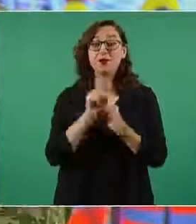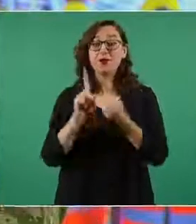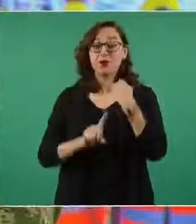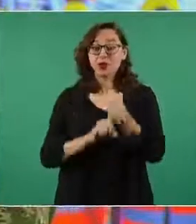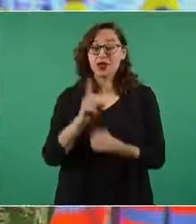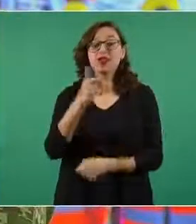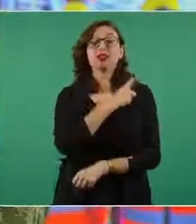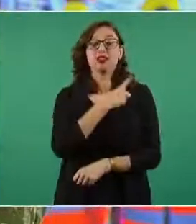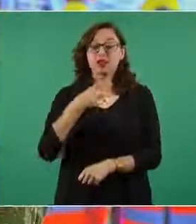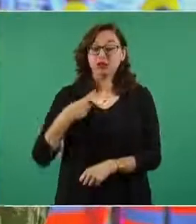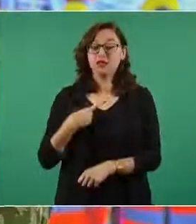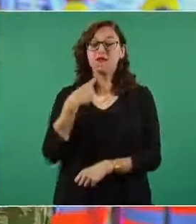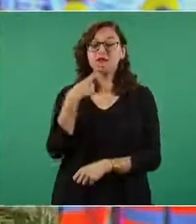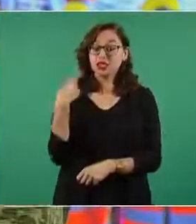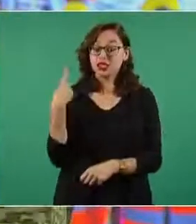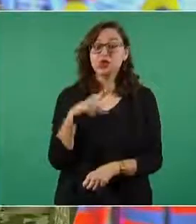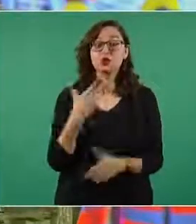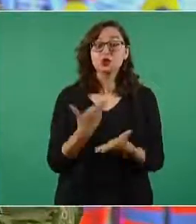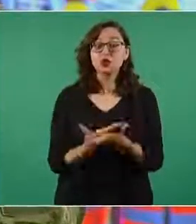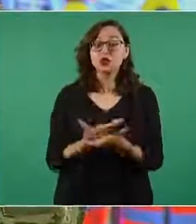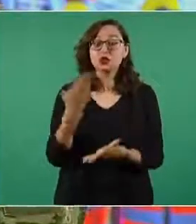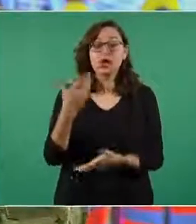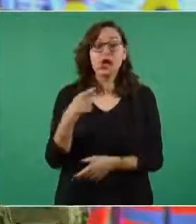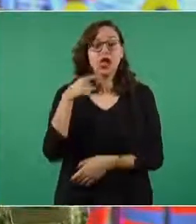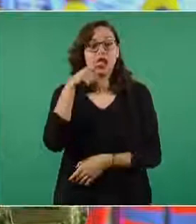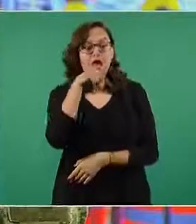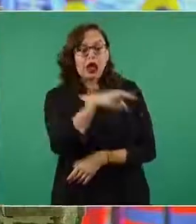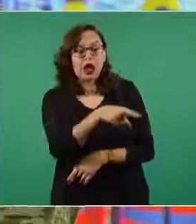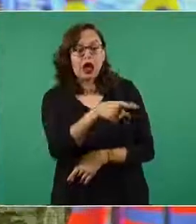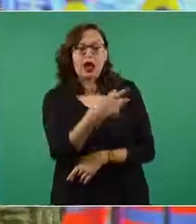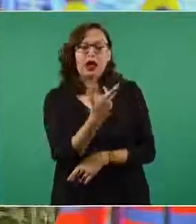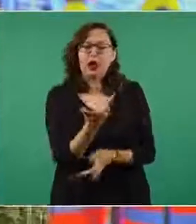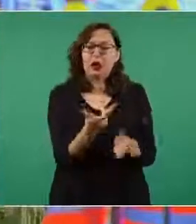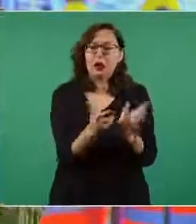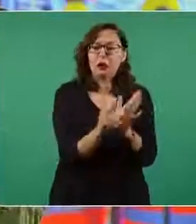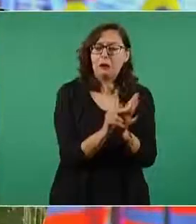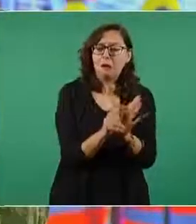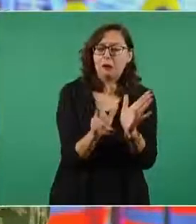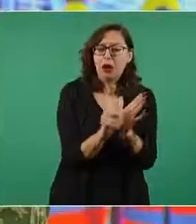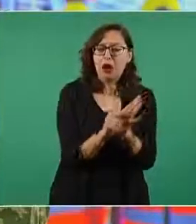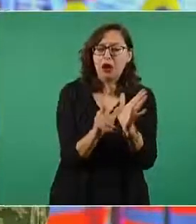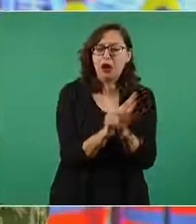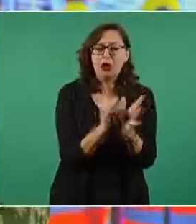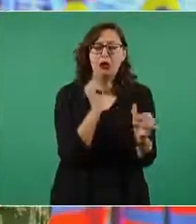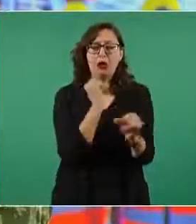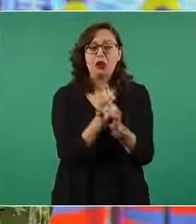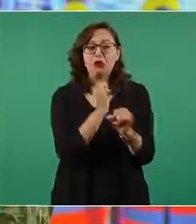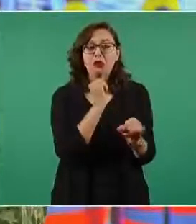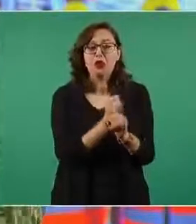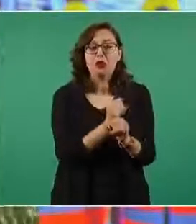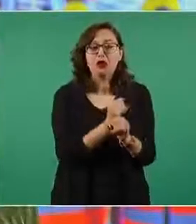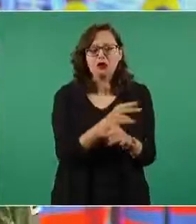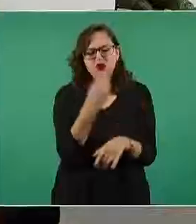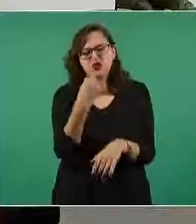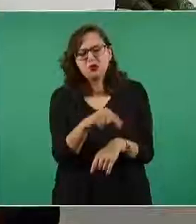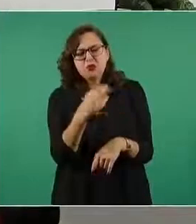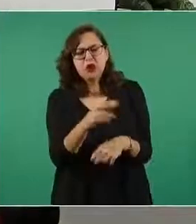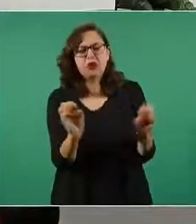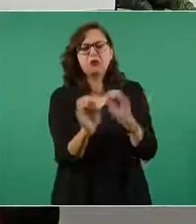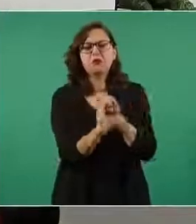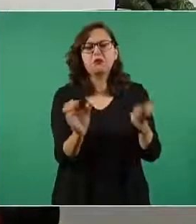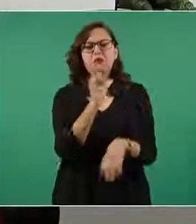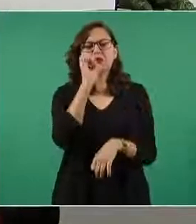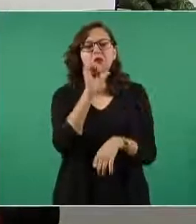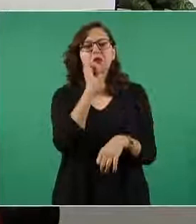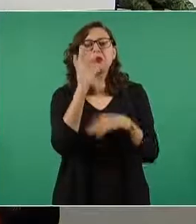oficiales y no a través de denuncias anónimas por medio de redes sociales periódicos y